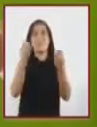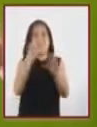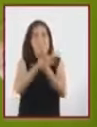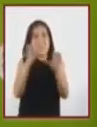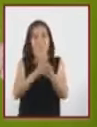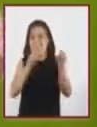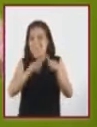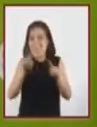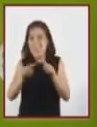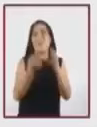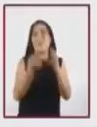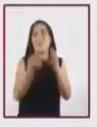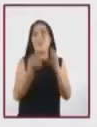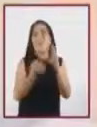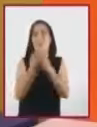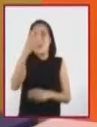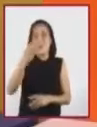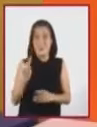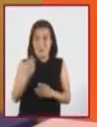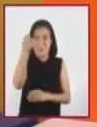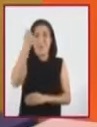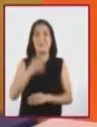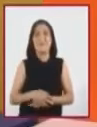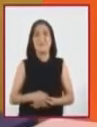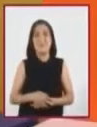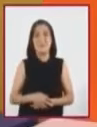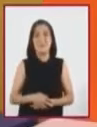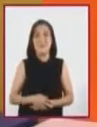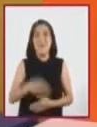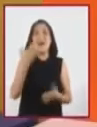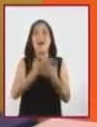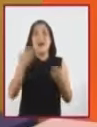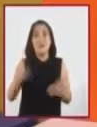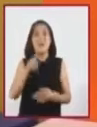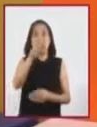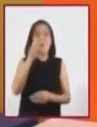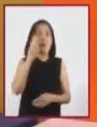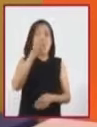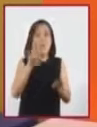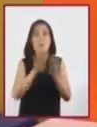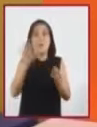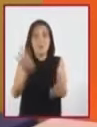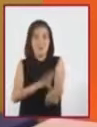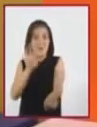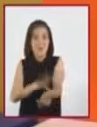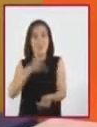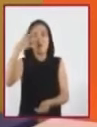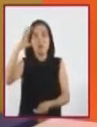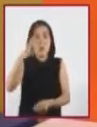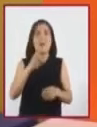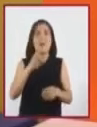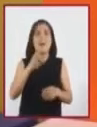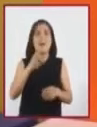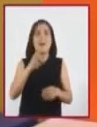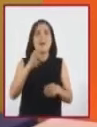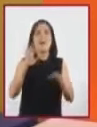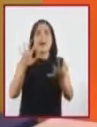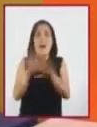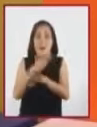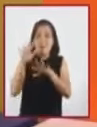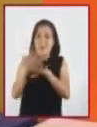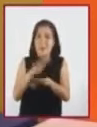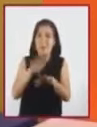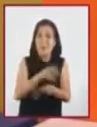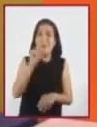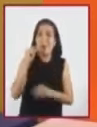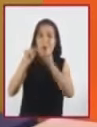y compartan con sus maestros. Bueno, mientras la energía solar ha sido refinada a lo largo de los años, la